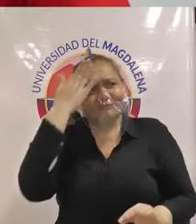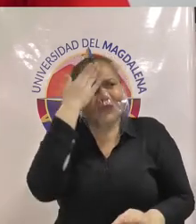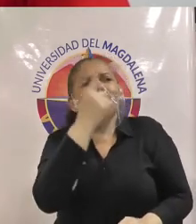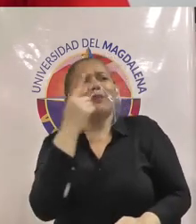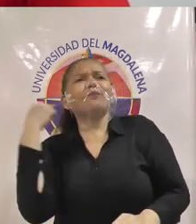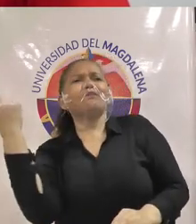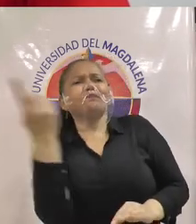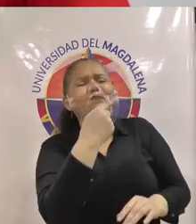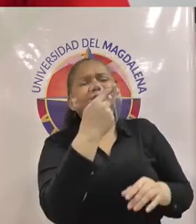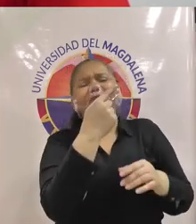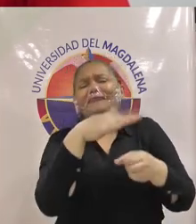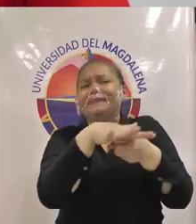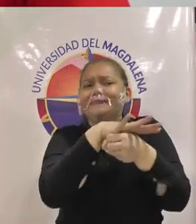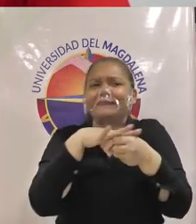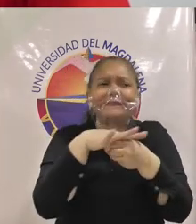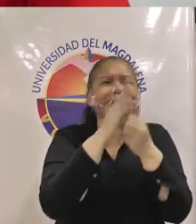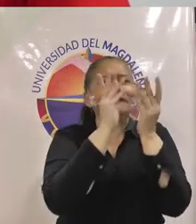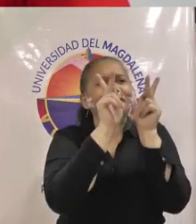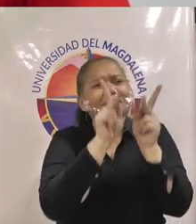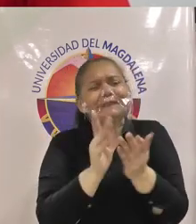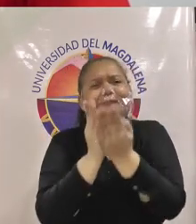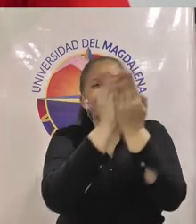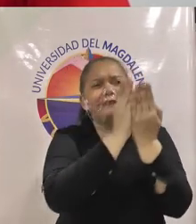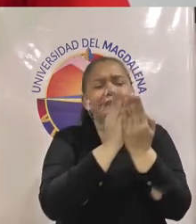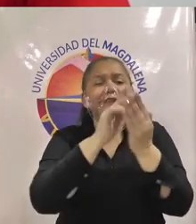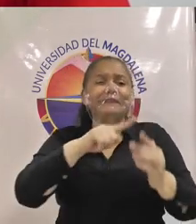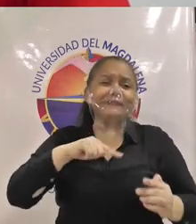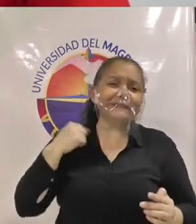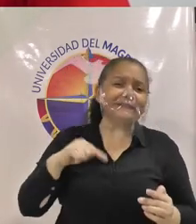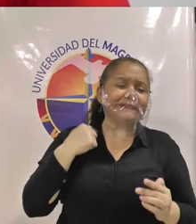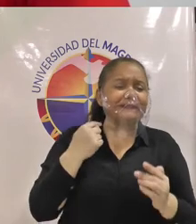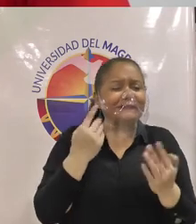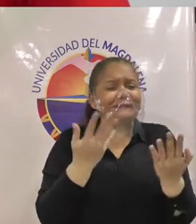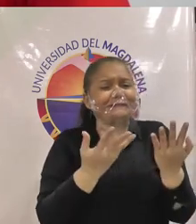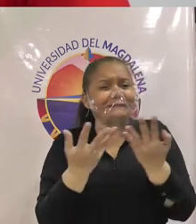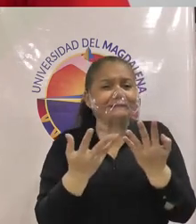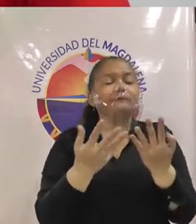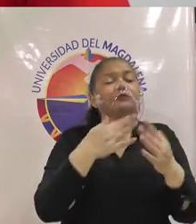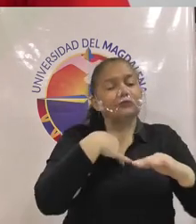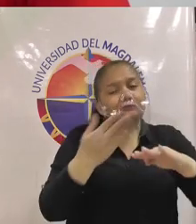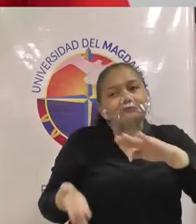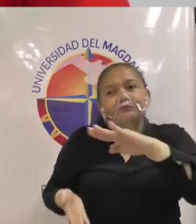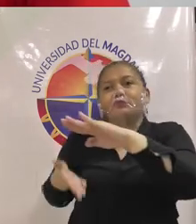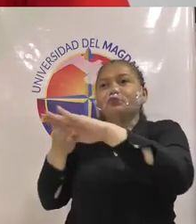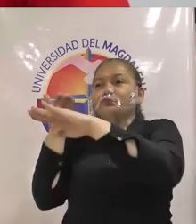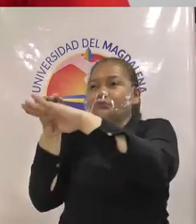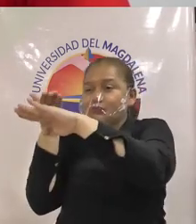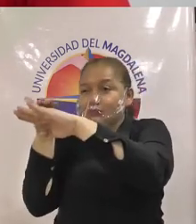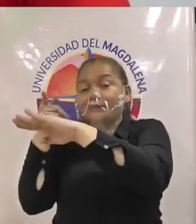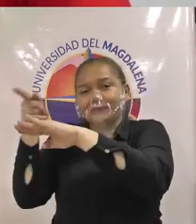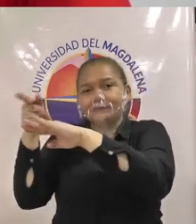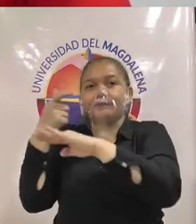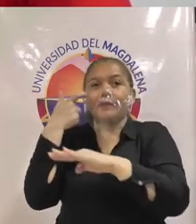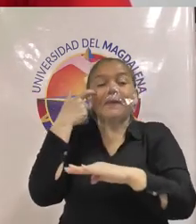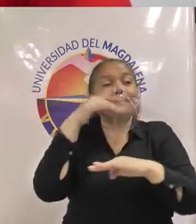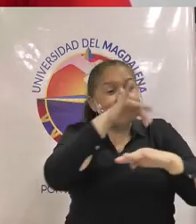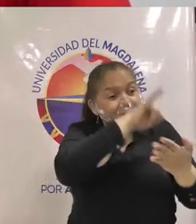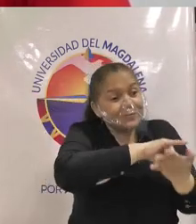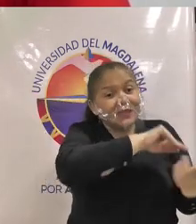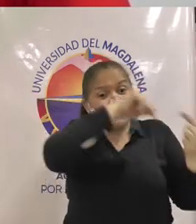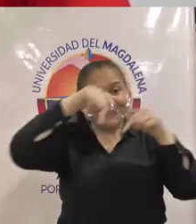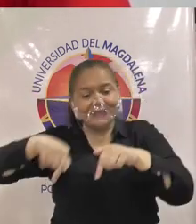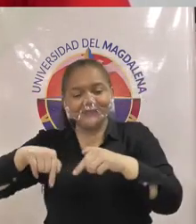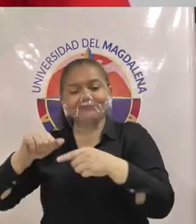proponiendo en ese espacio que desde la universidad en conjunto con el departamento de estudios generales así como nos prepara para el IFES